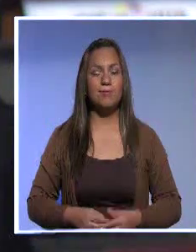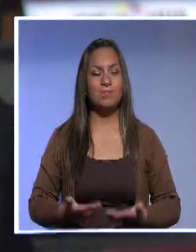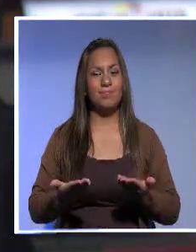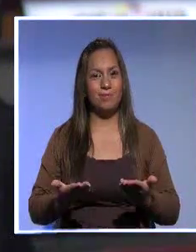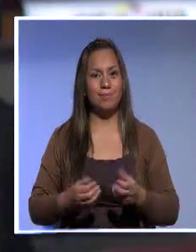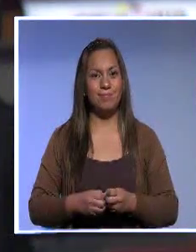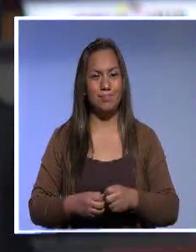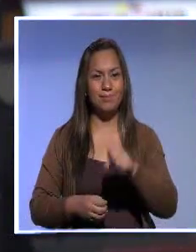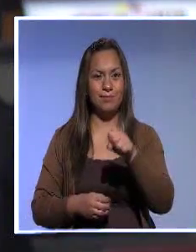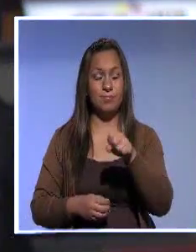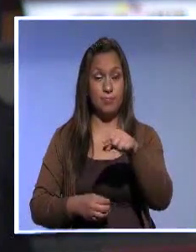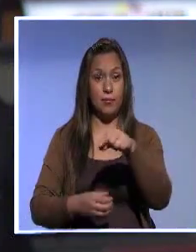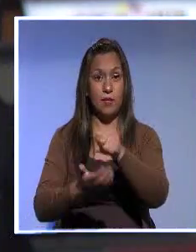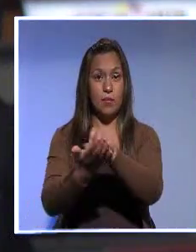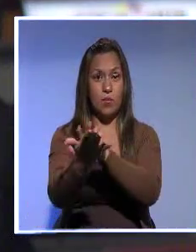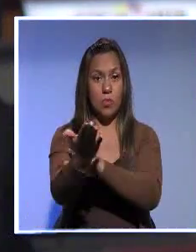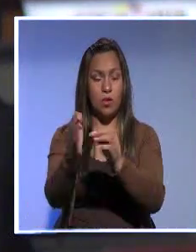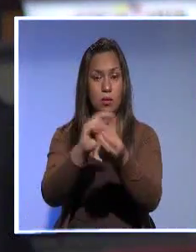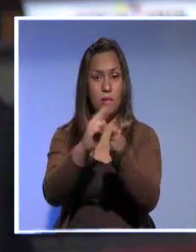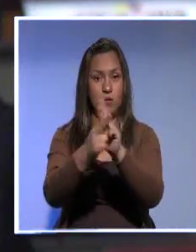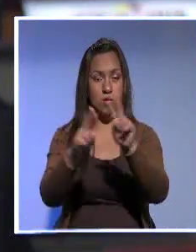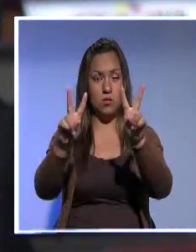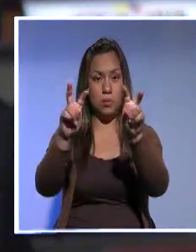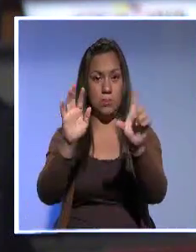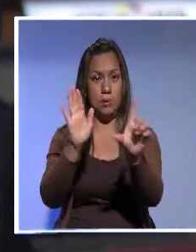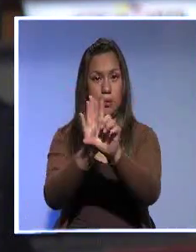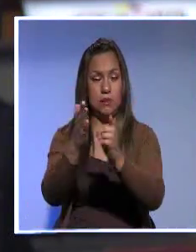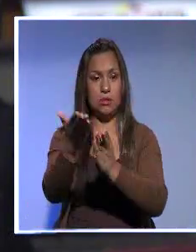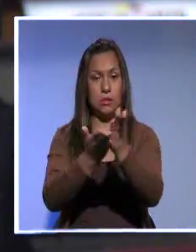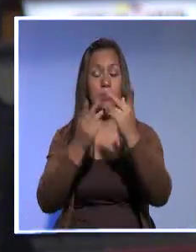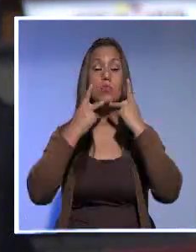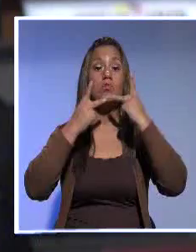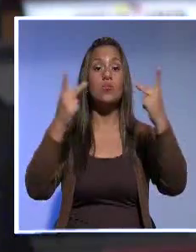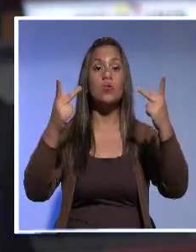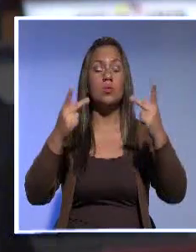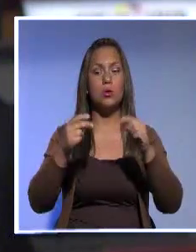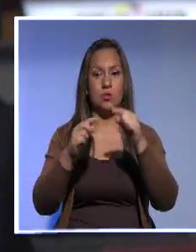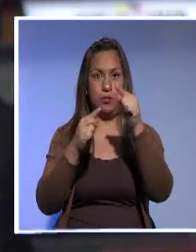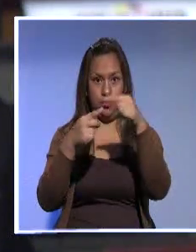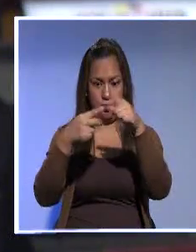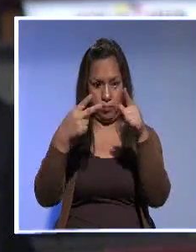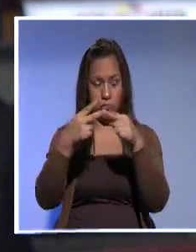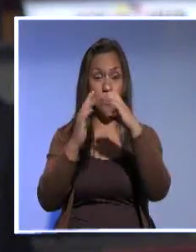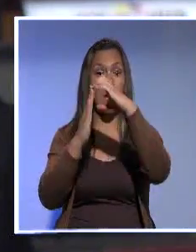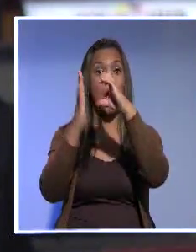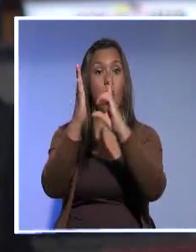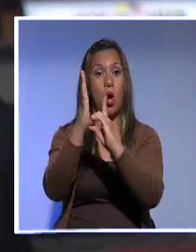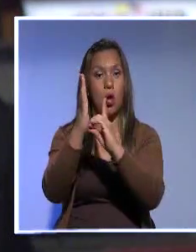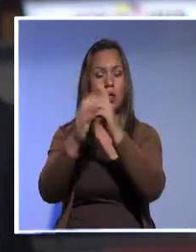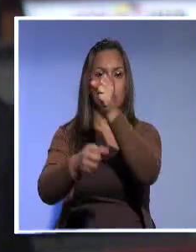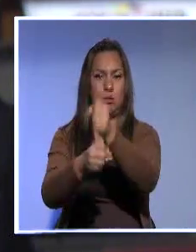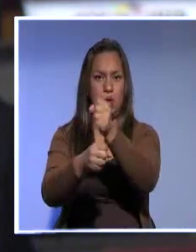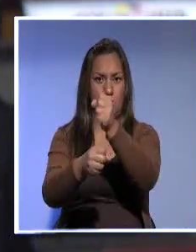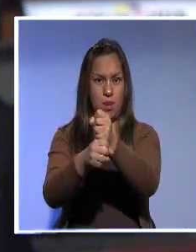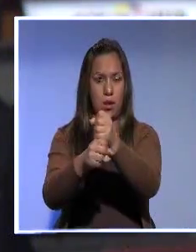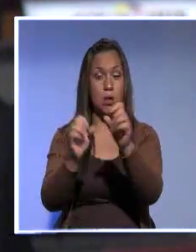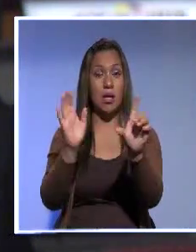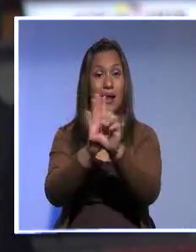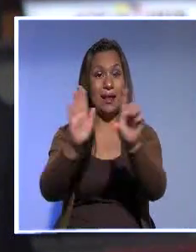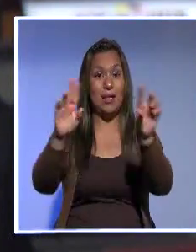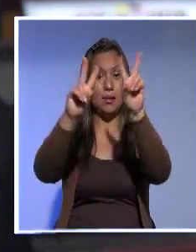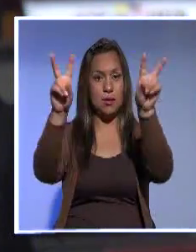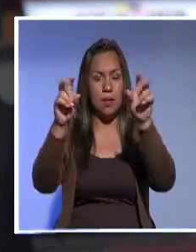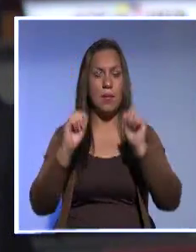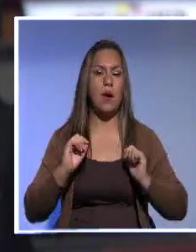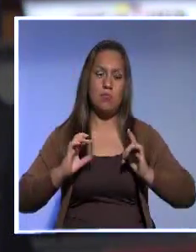Amigas y amigos, este proyecto de reformas a la Ley Orgánica de Servicio Público, lo se ve al Código de Trabajo, conocido también como Ley de Feriados,